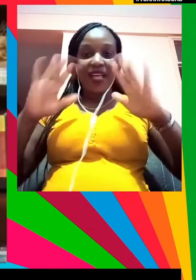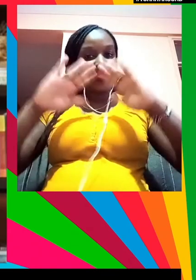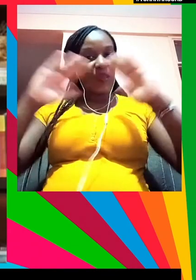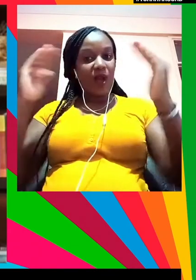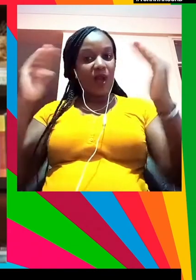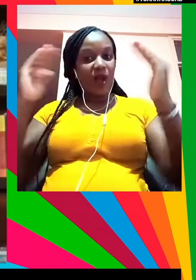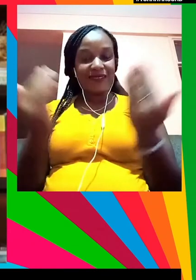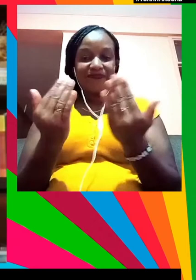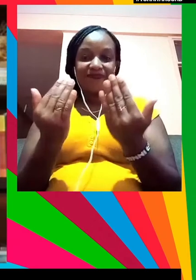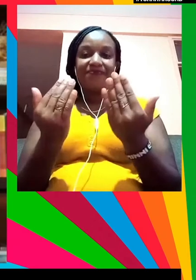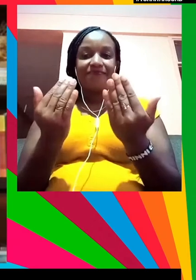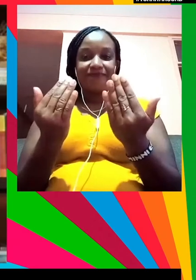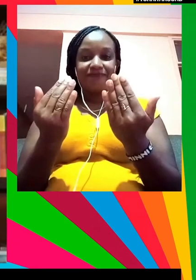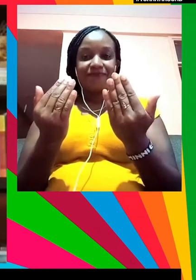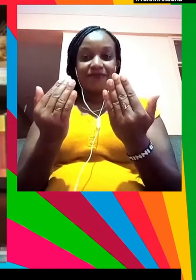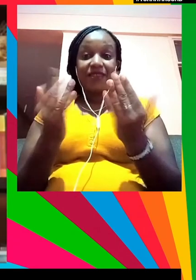contra ellos.